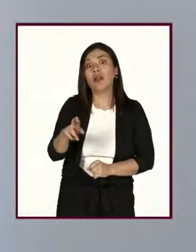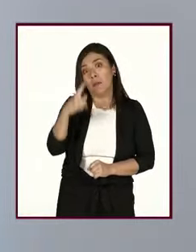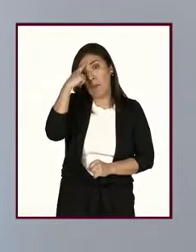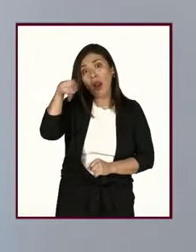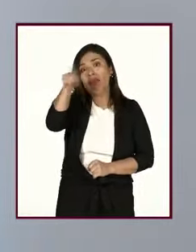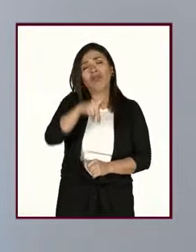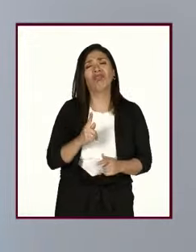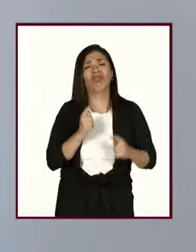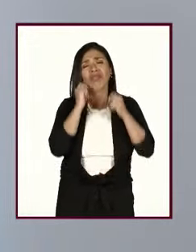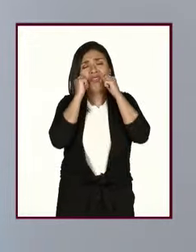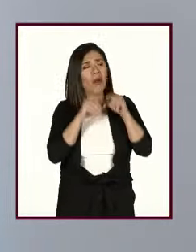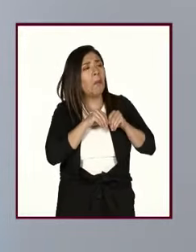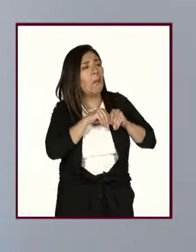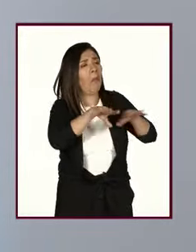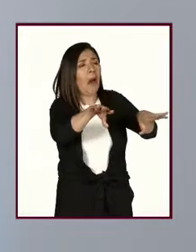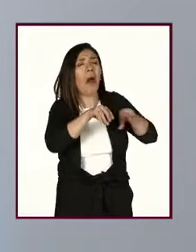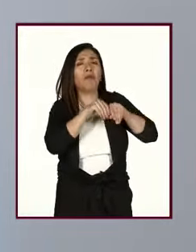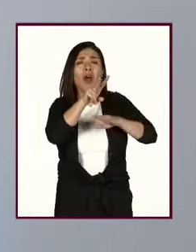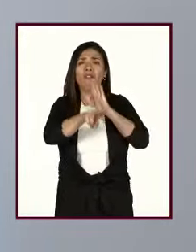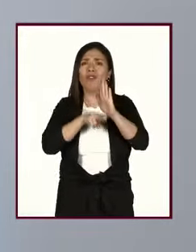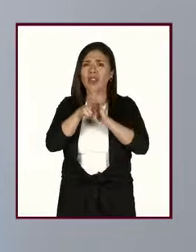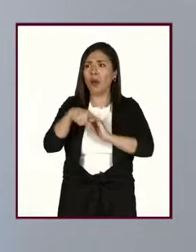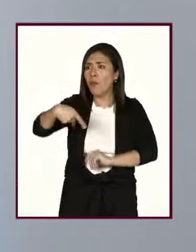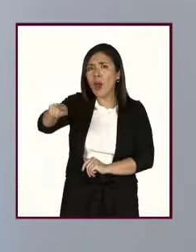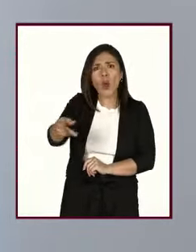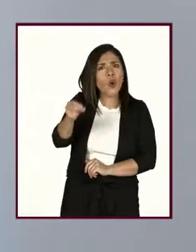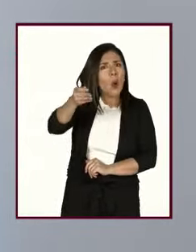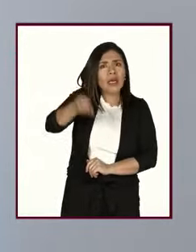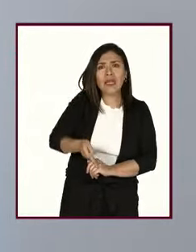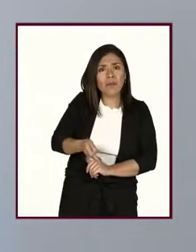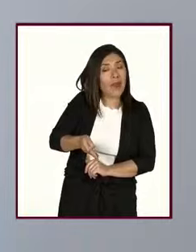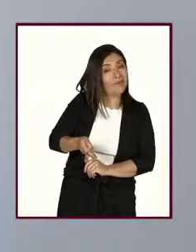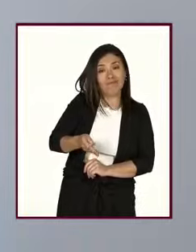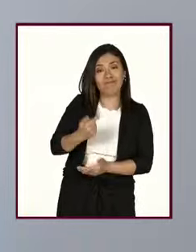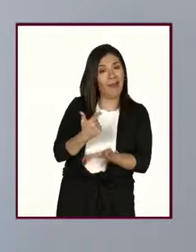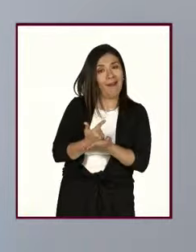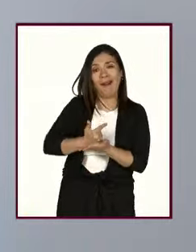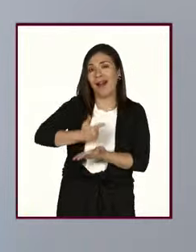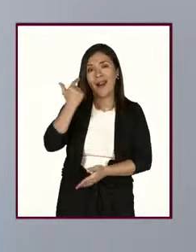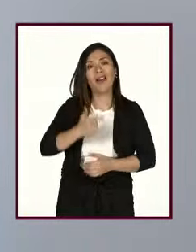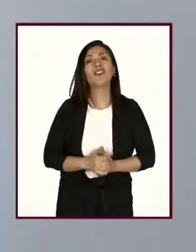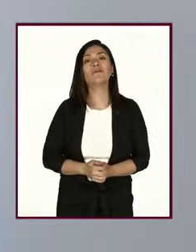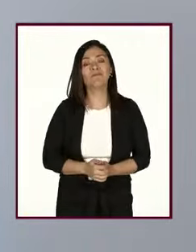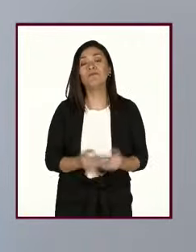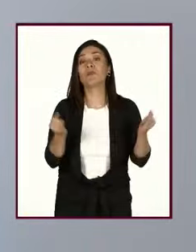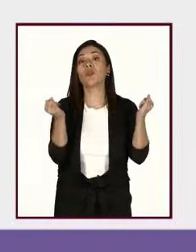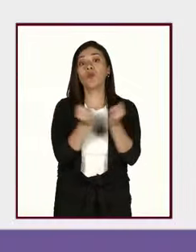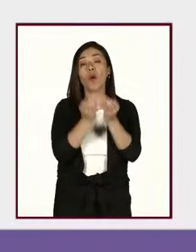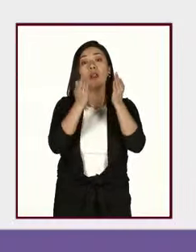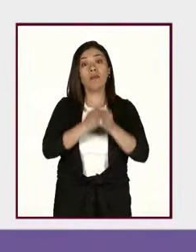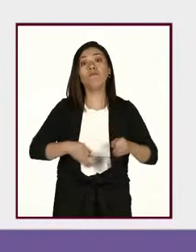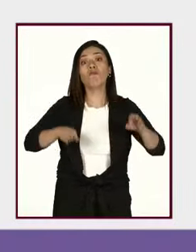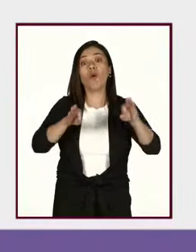difusión de videos sin el consentimiento de las personas es muy importante también